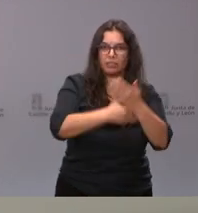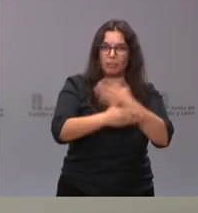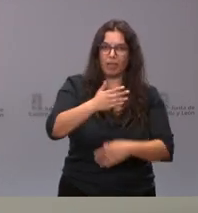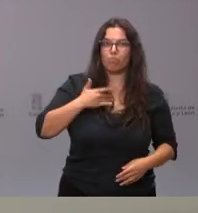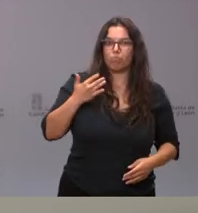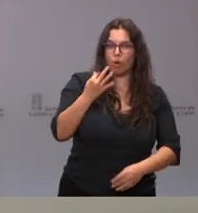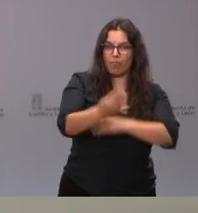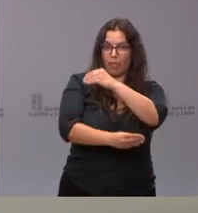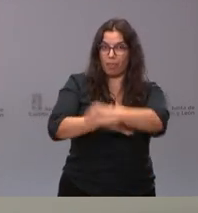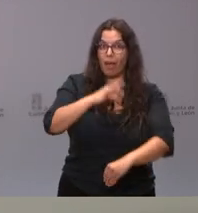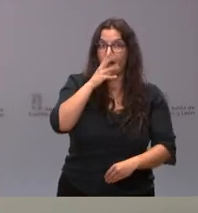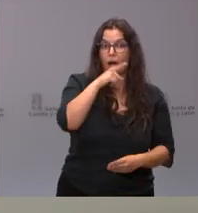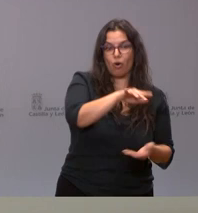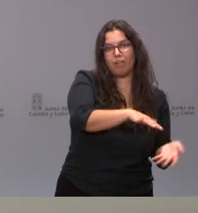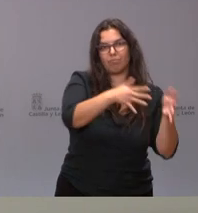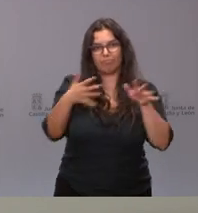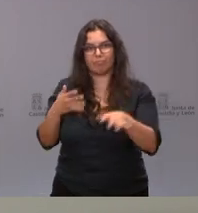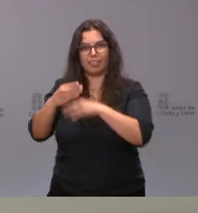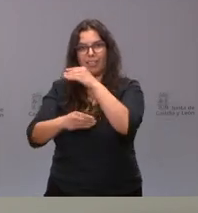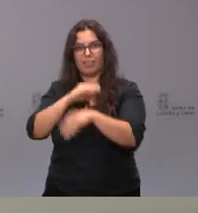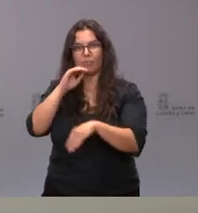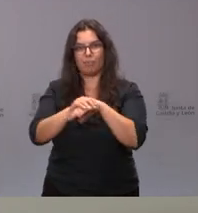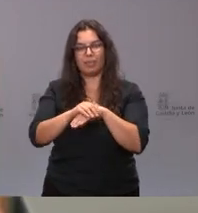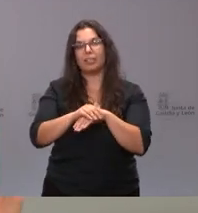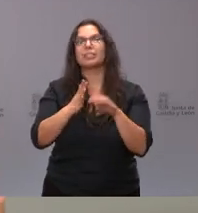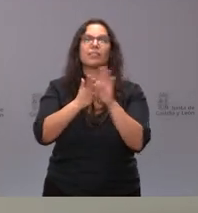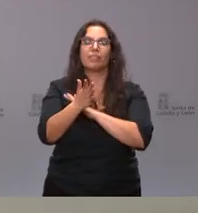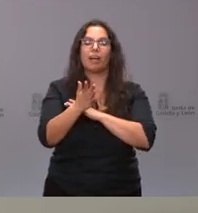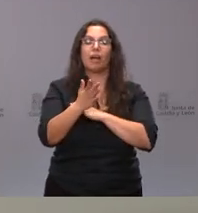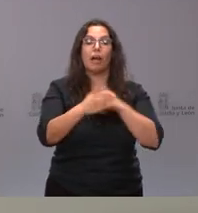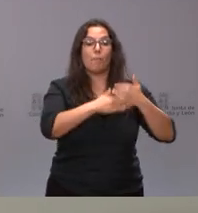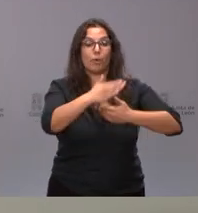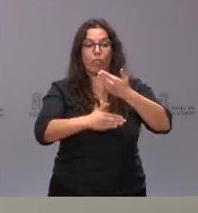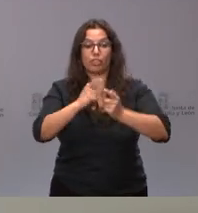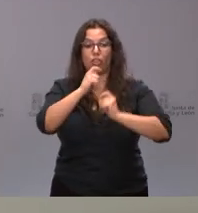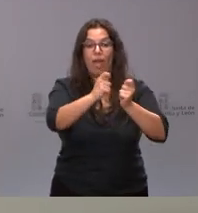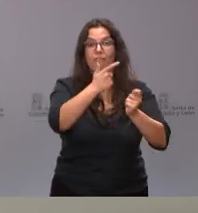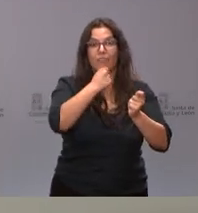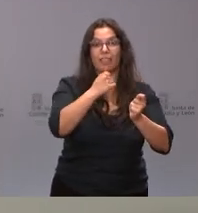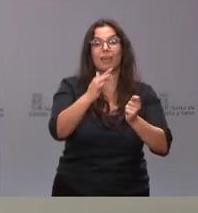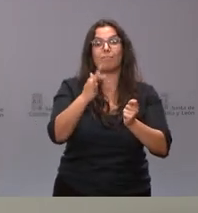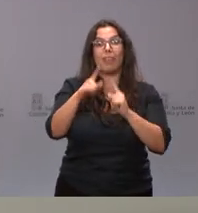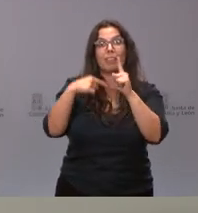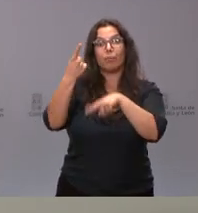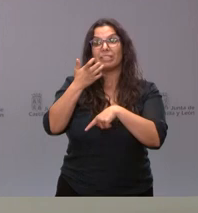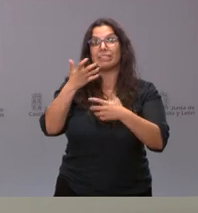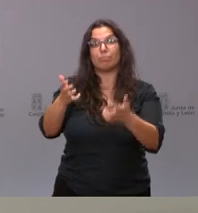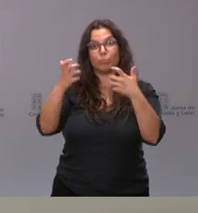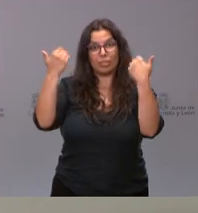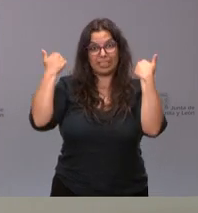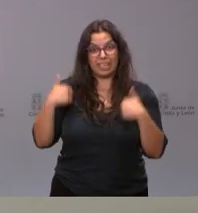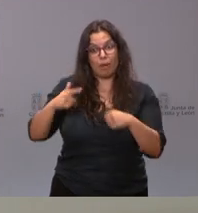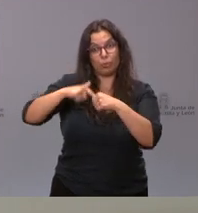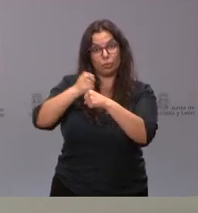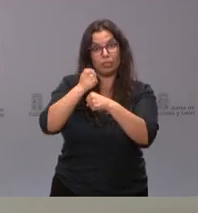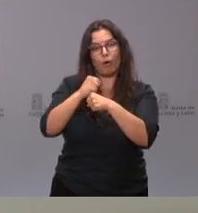discapacidad es el que ahora podemos desarrollar y, por tanto, ya no solamente facilitamos el acceso a la función pública, sino facilitamos el desempeño de las tareas en el